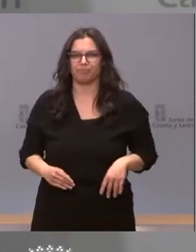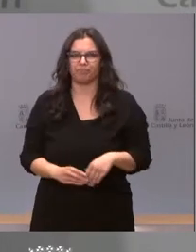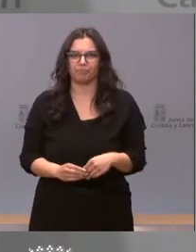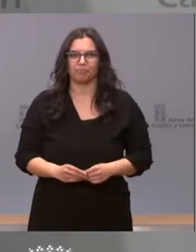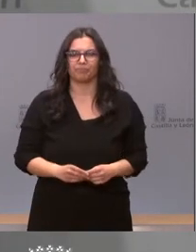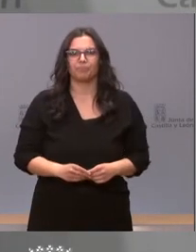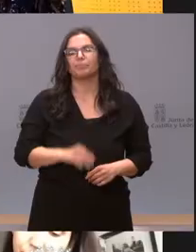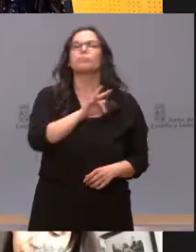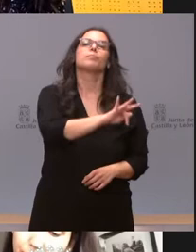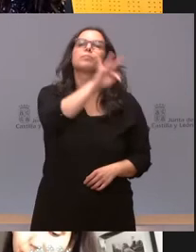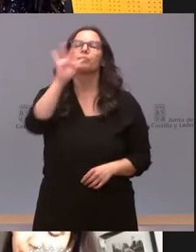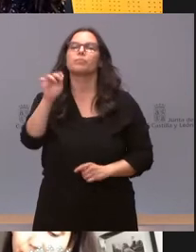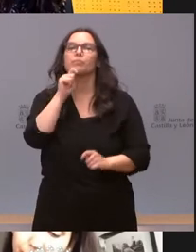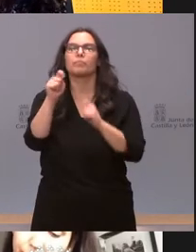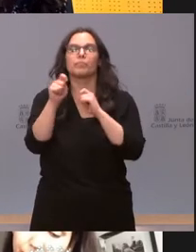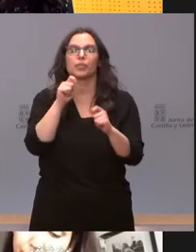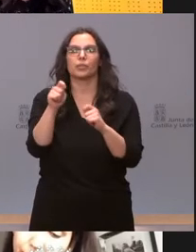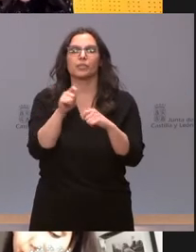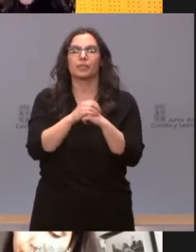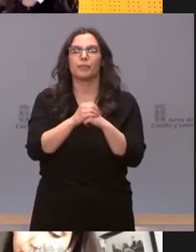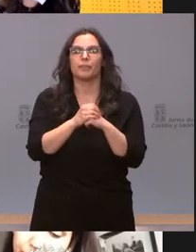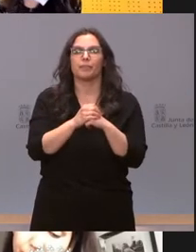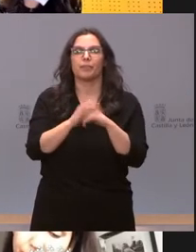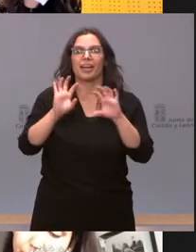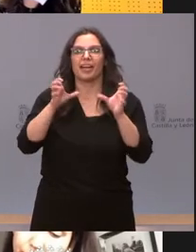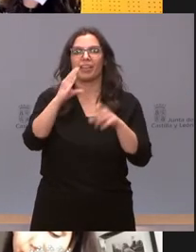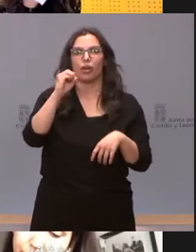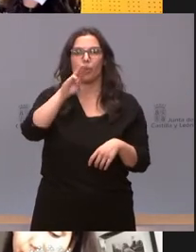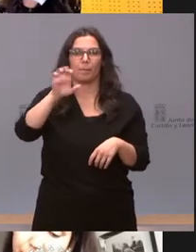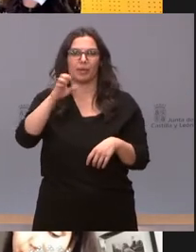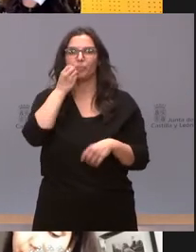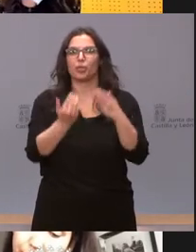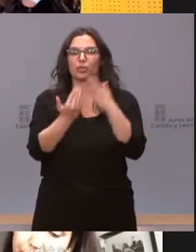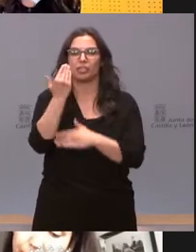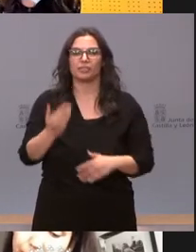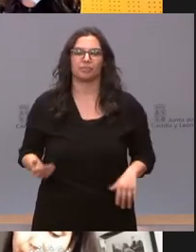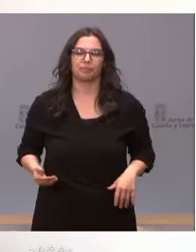La siguiente intervención la realiza Javier Luna, de la cadena COPE. Javier, buenos días.